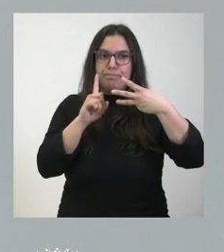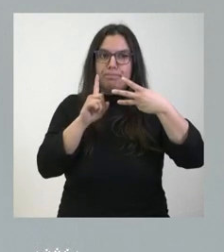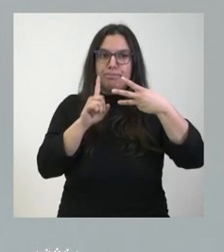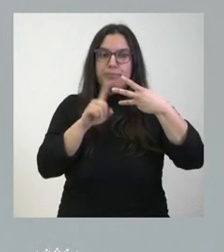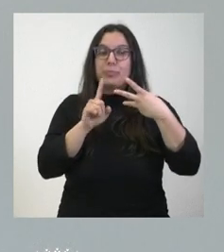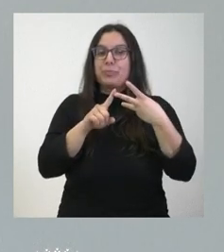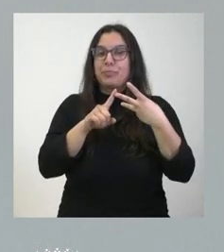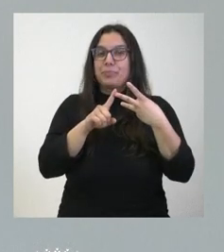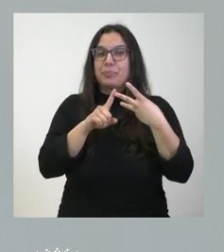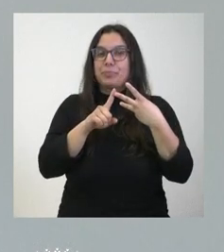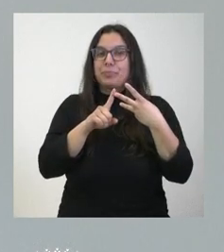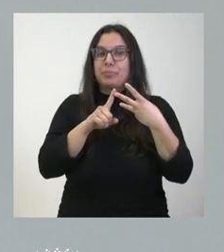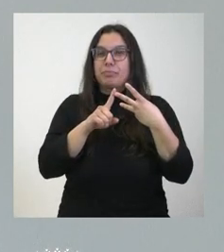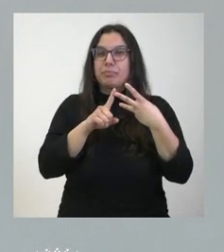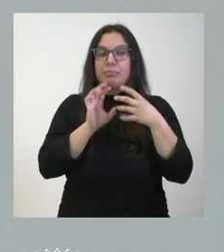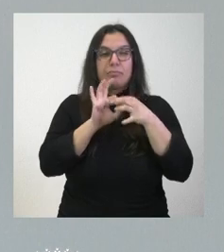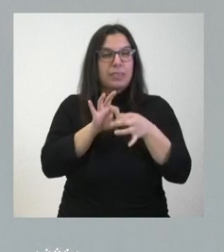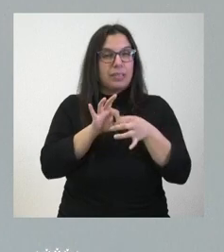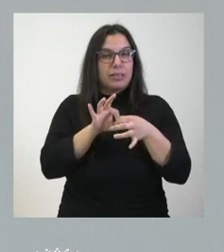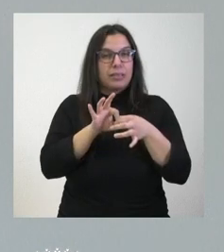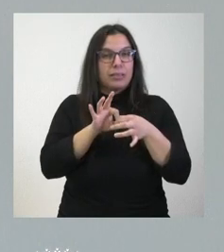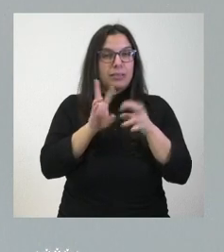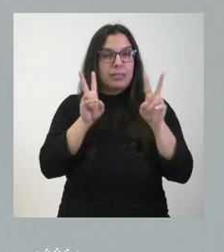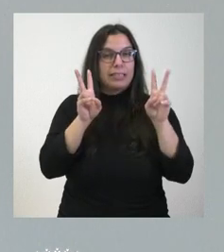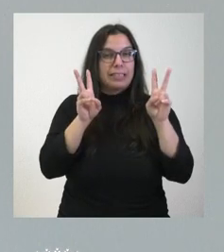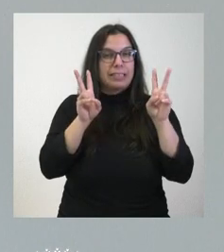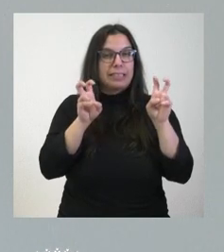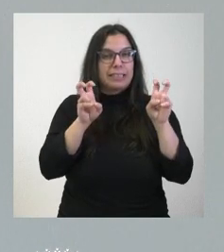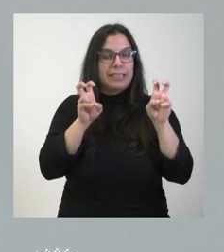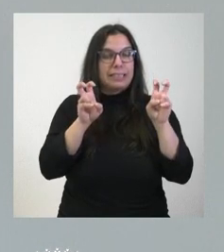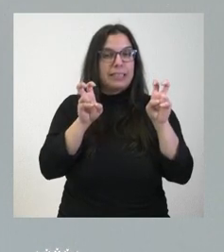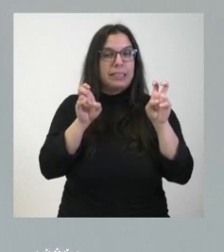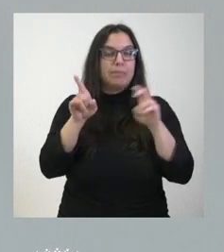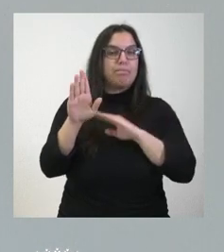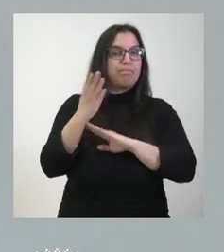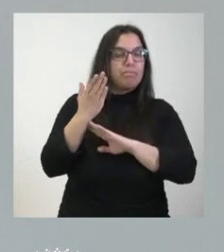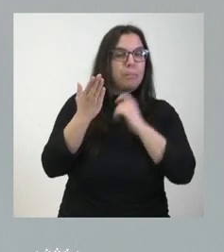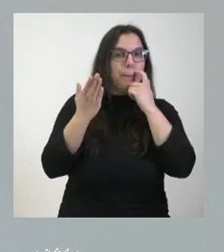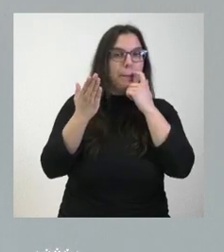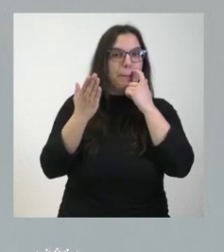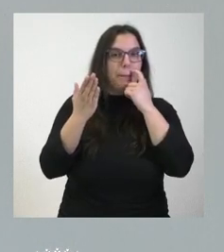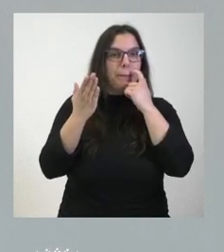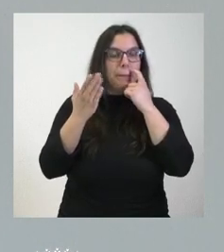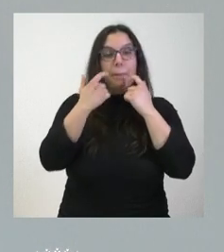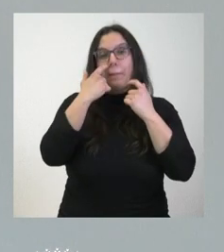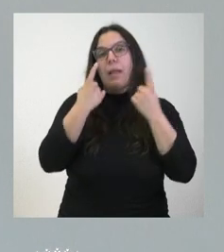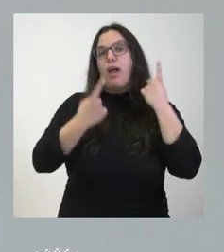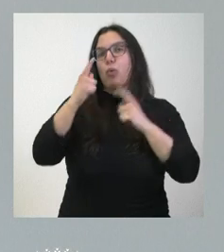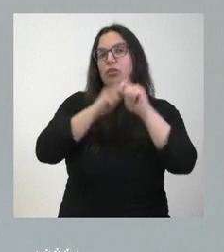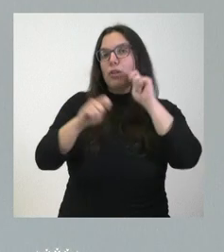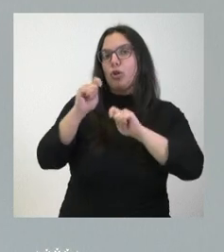¿En relación con que plantea usted que hay organismos y asociaciones que